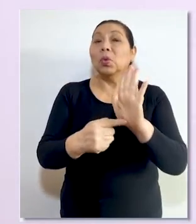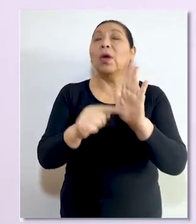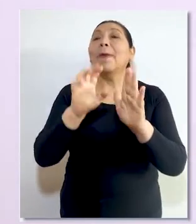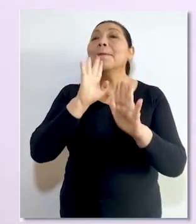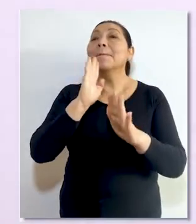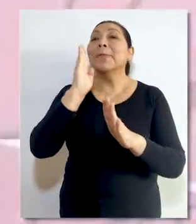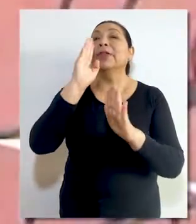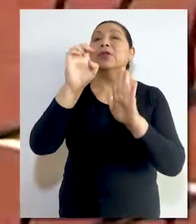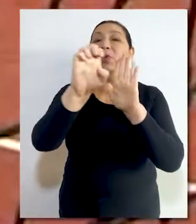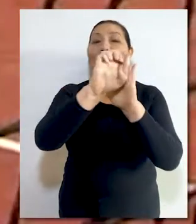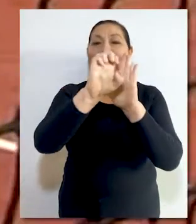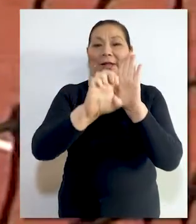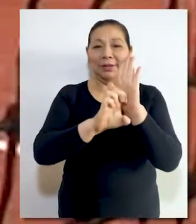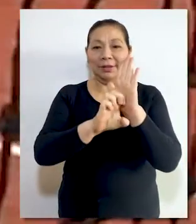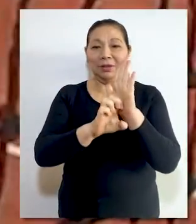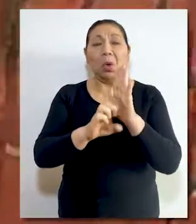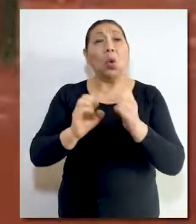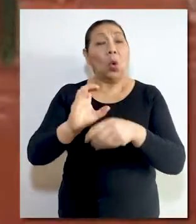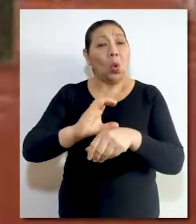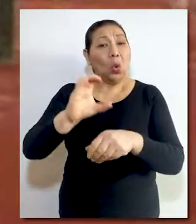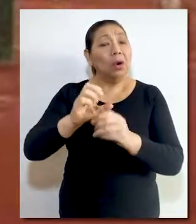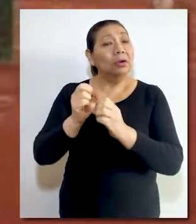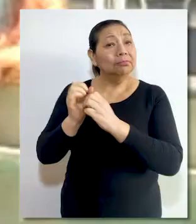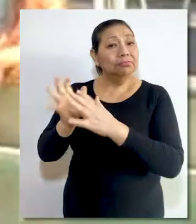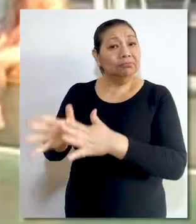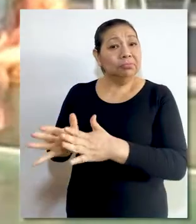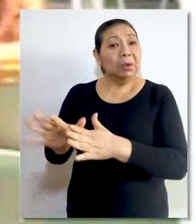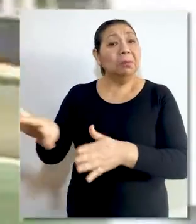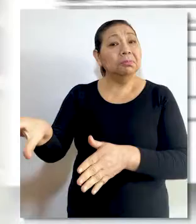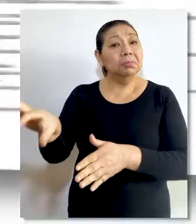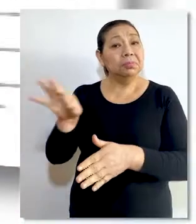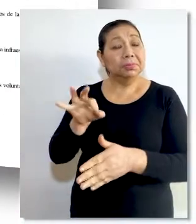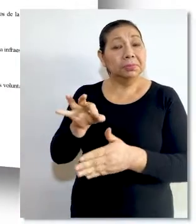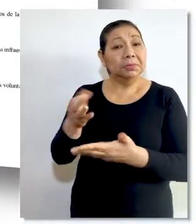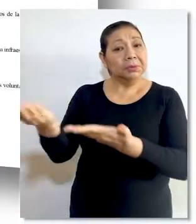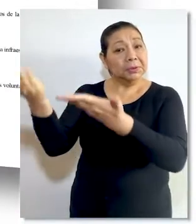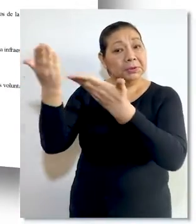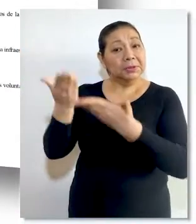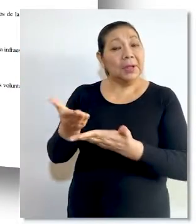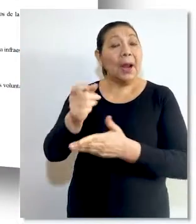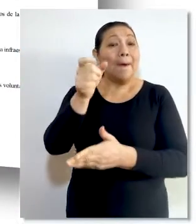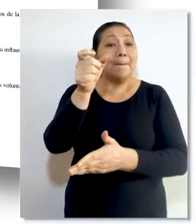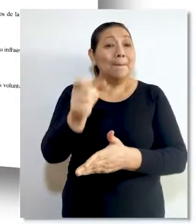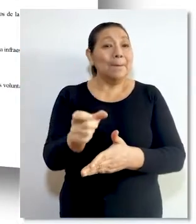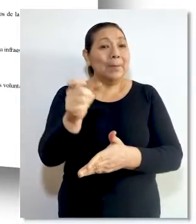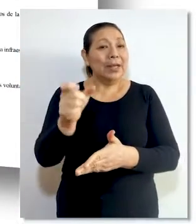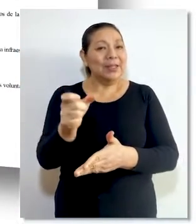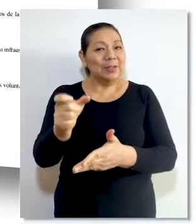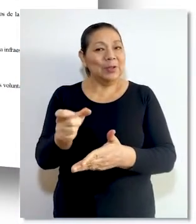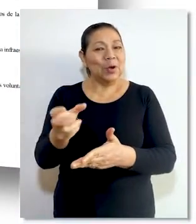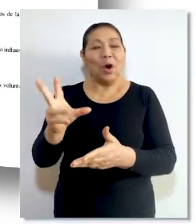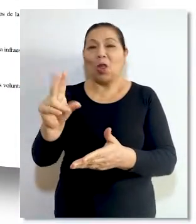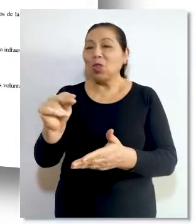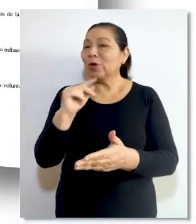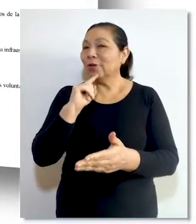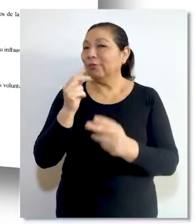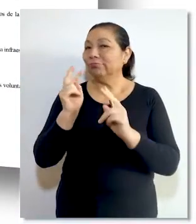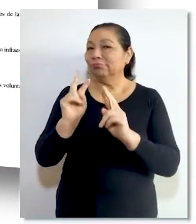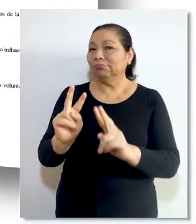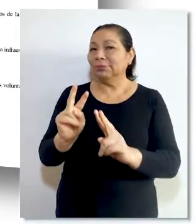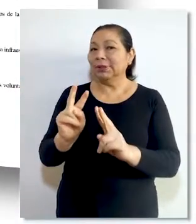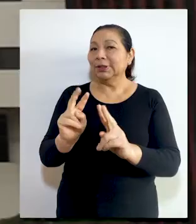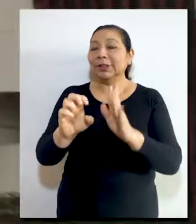estatuto. Veamos. Un club puede rechazar la solicitud de admisión de un ciudadano si las motivaciones están